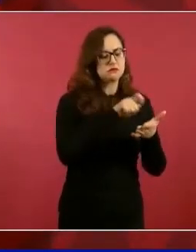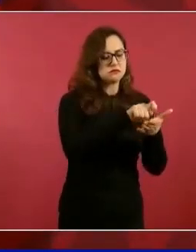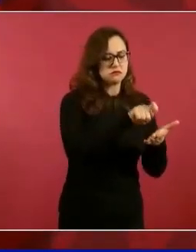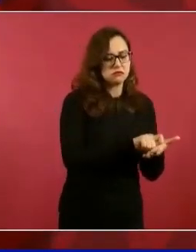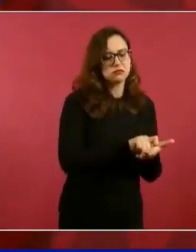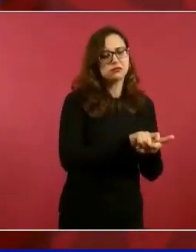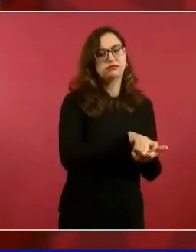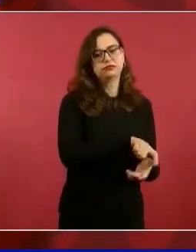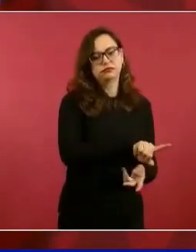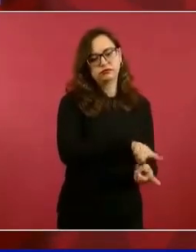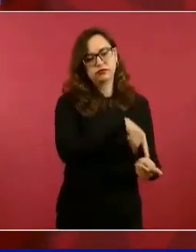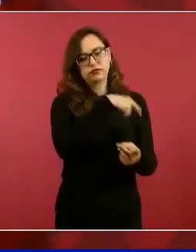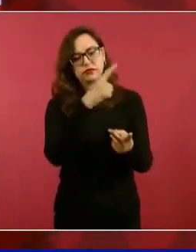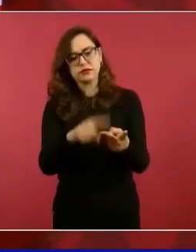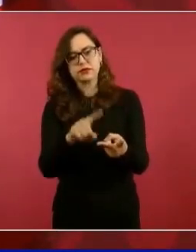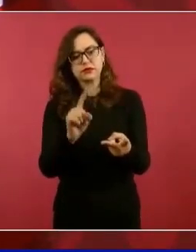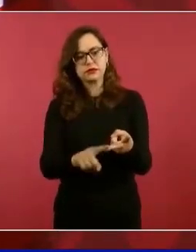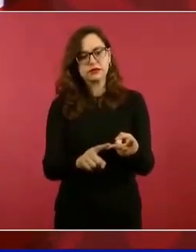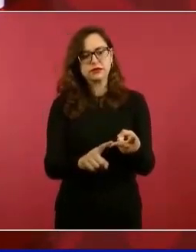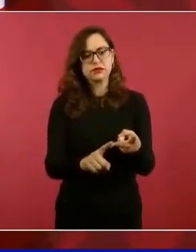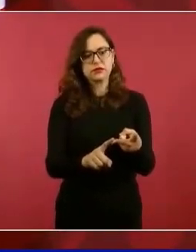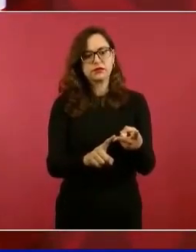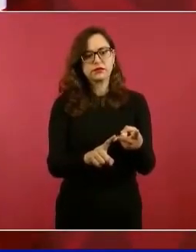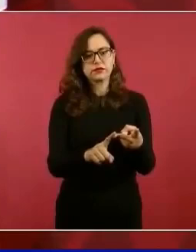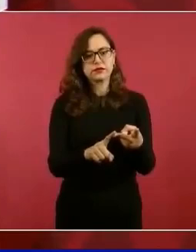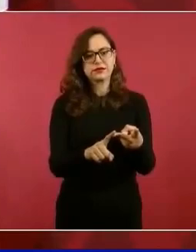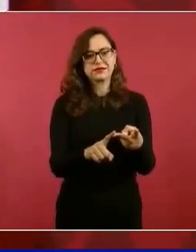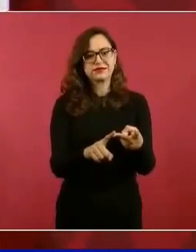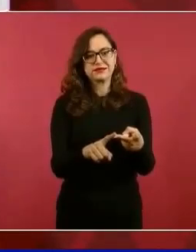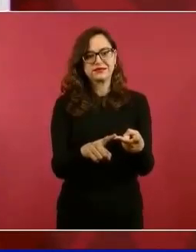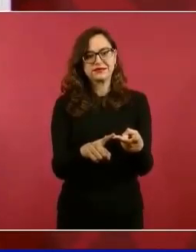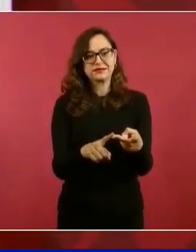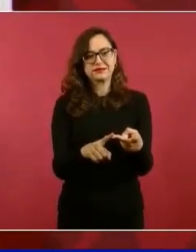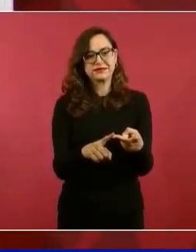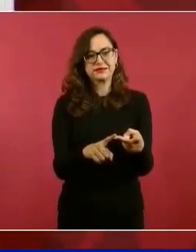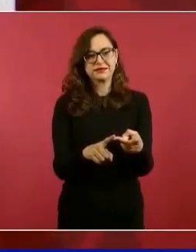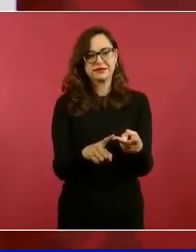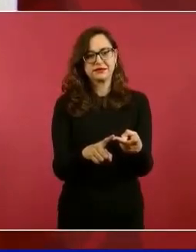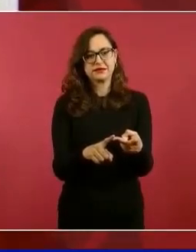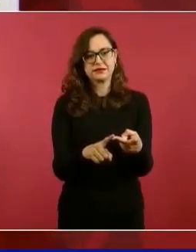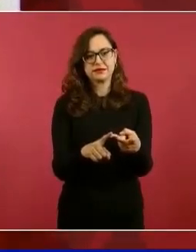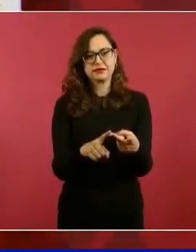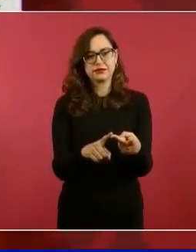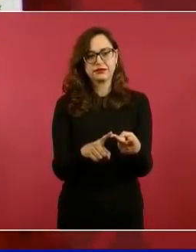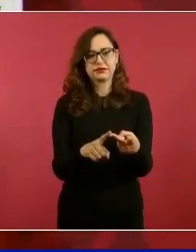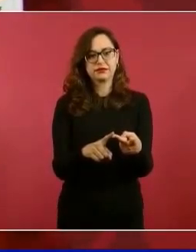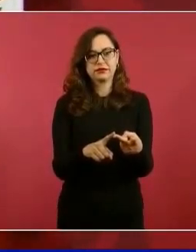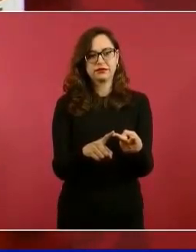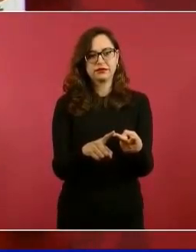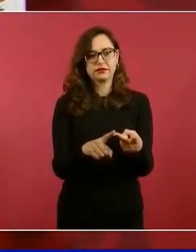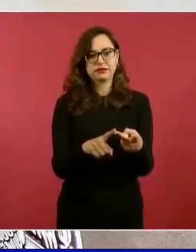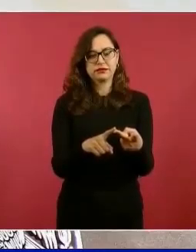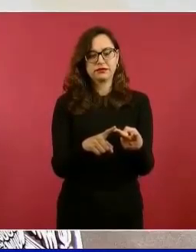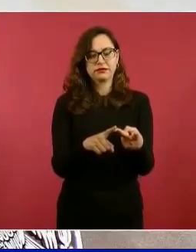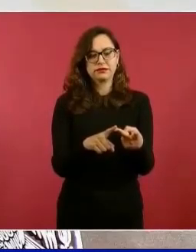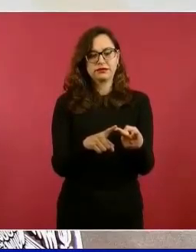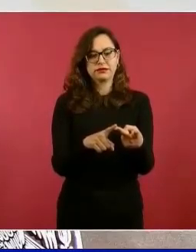a personas